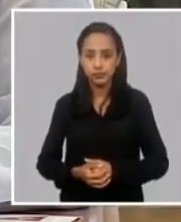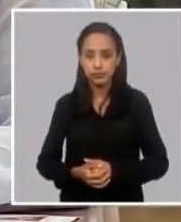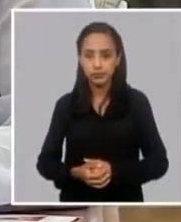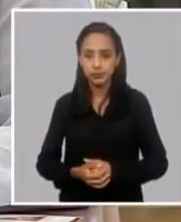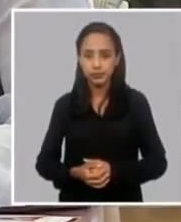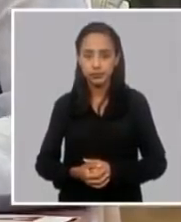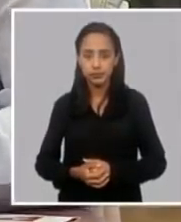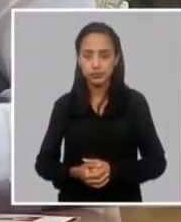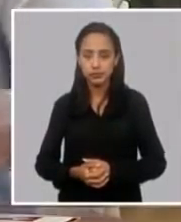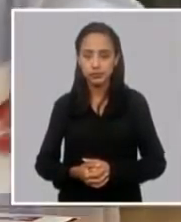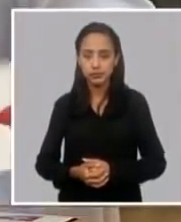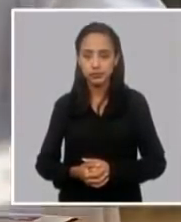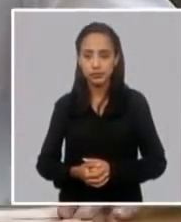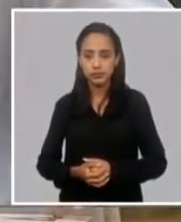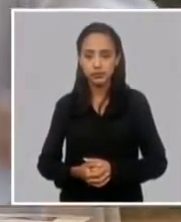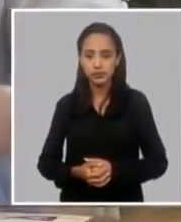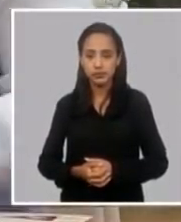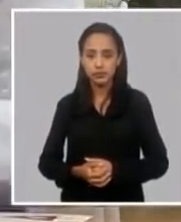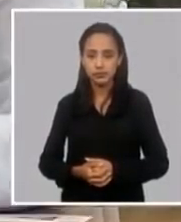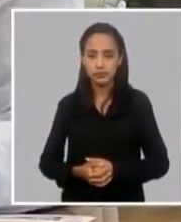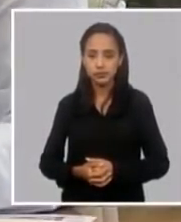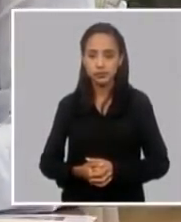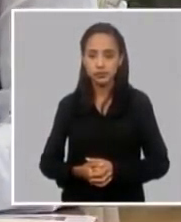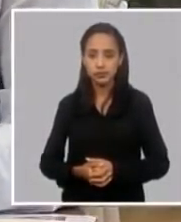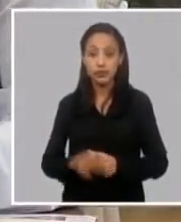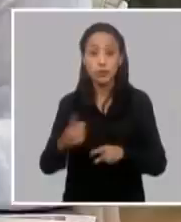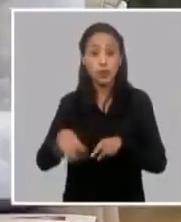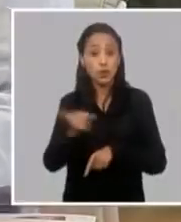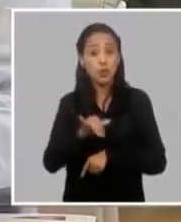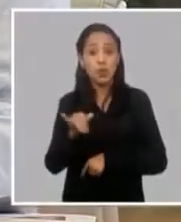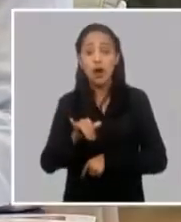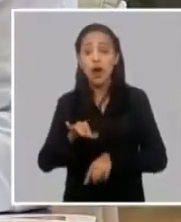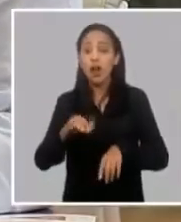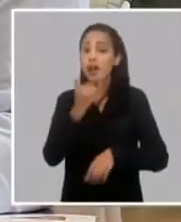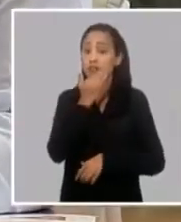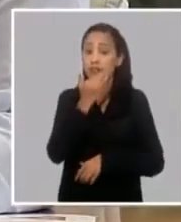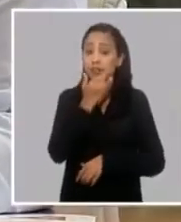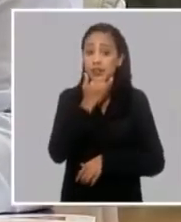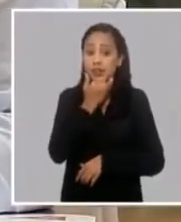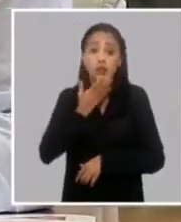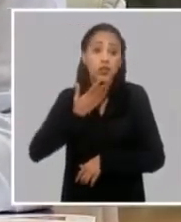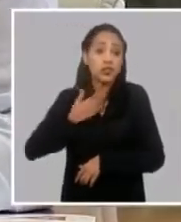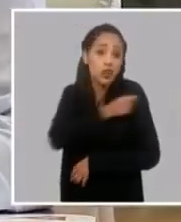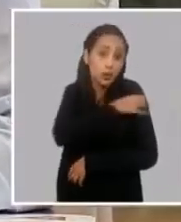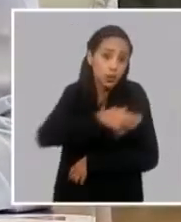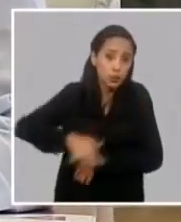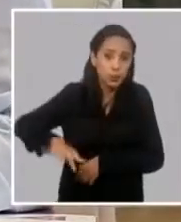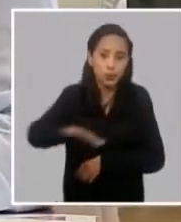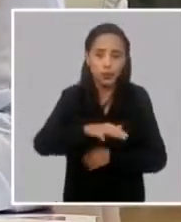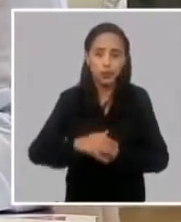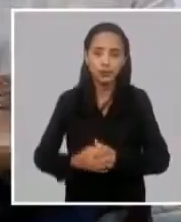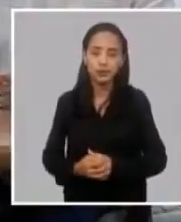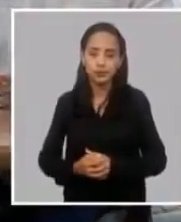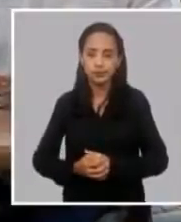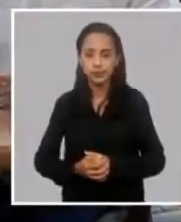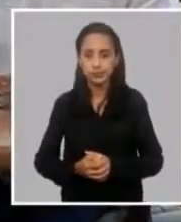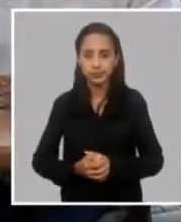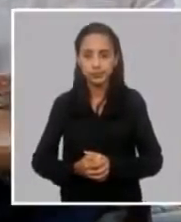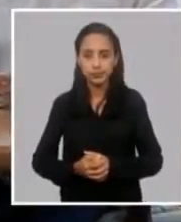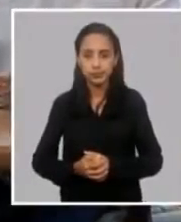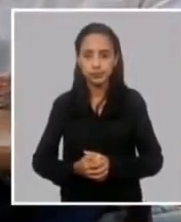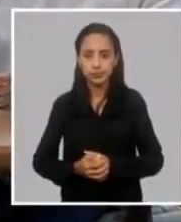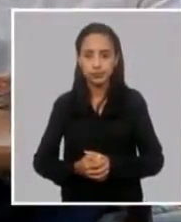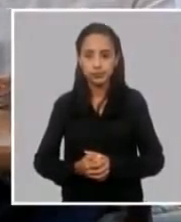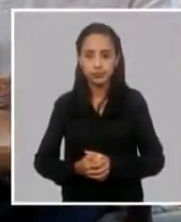diríamos que afecta lo que tiene que ver con las esperanzas con las aspiraciones de las personas por eso yo